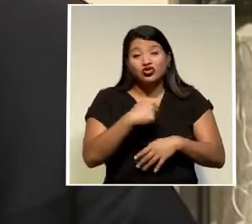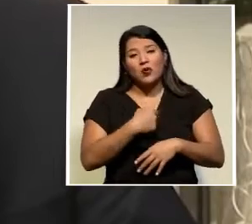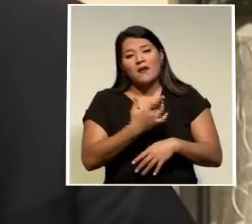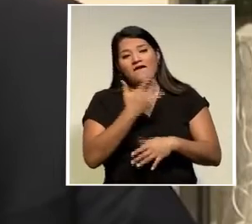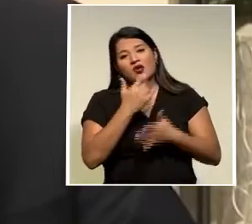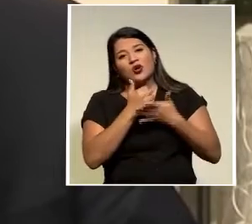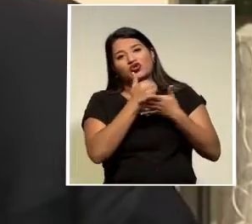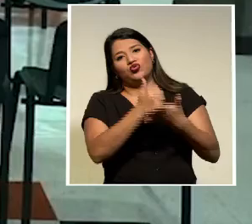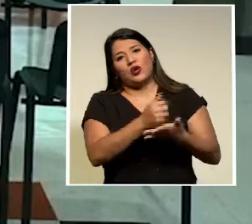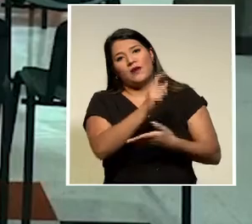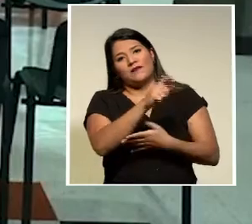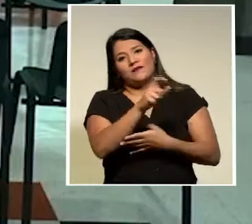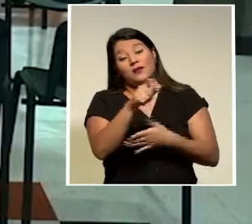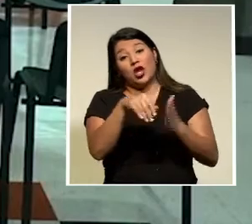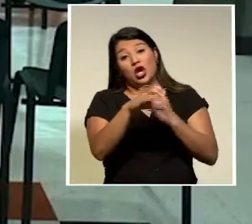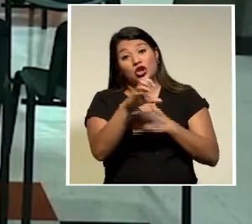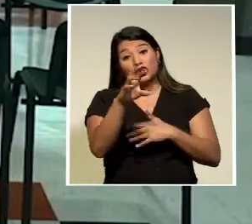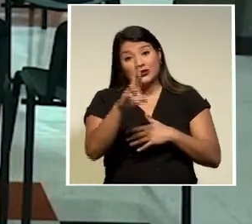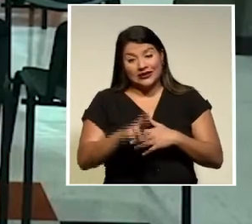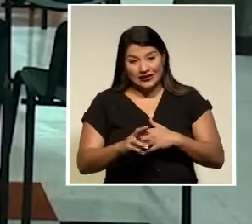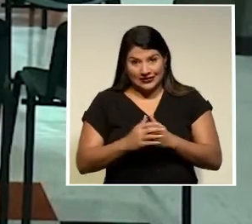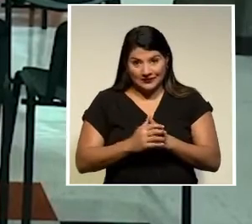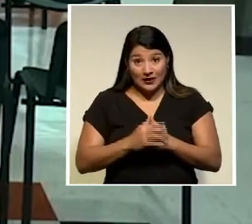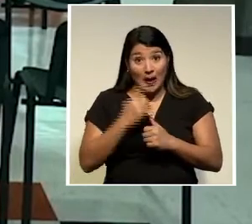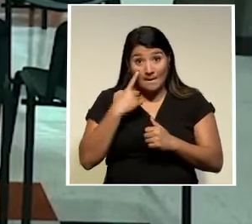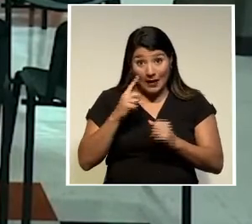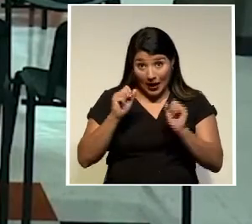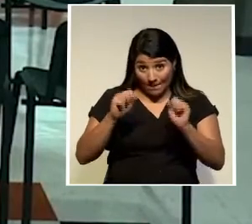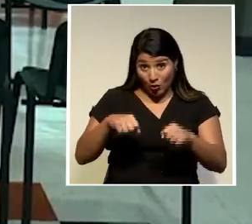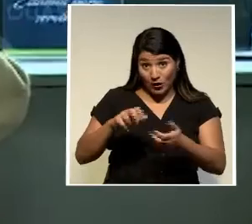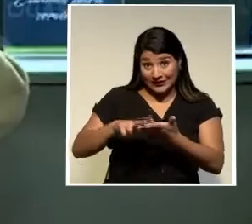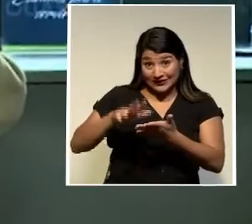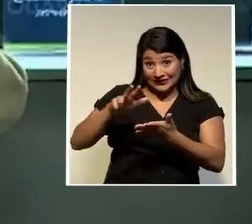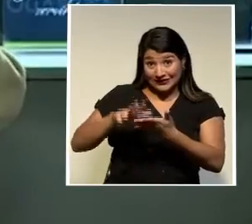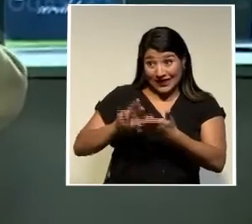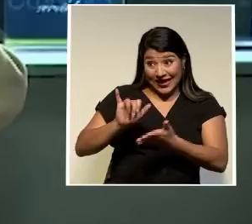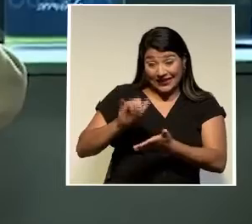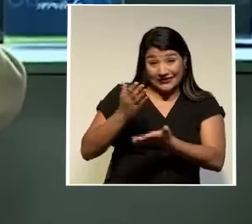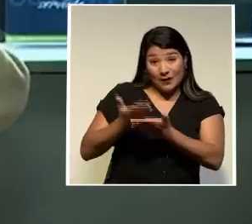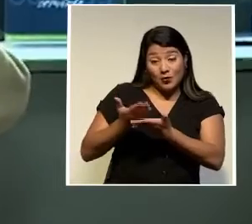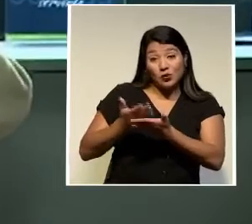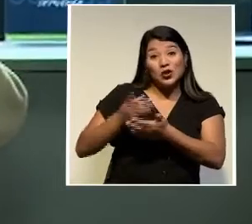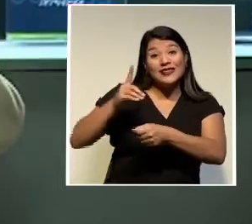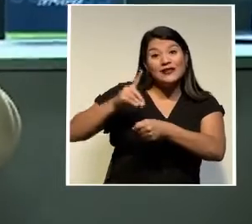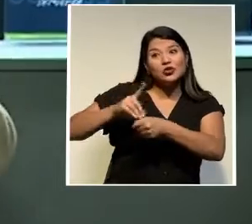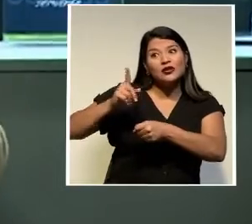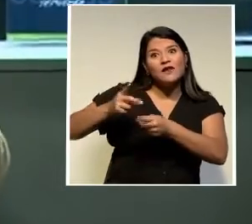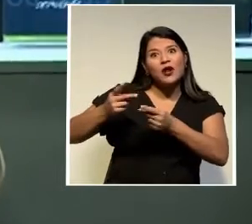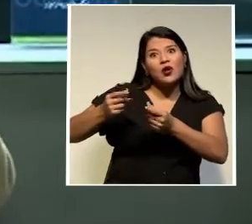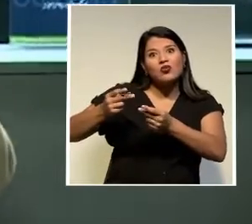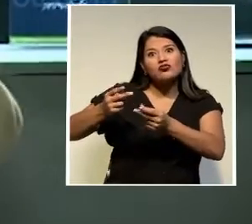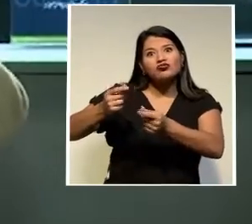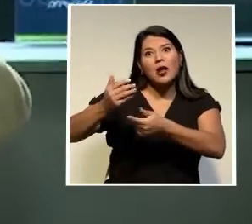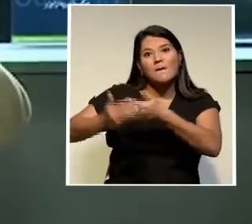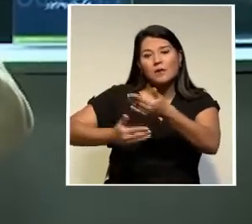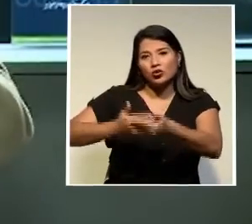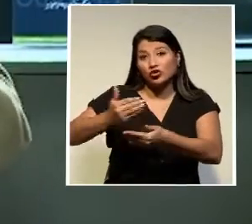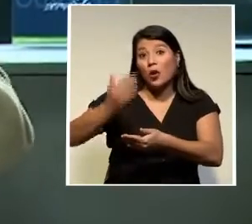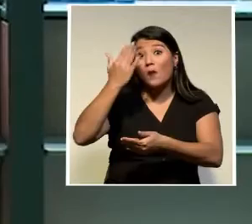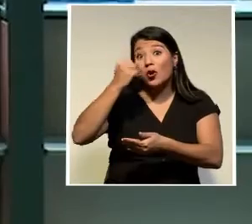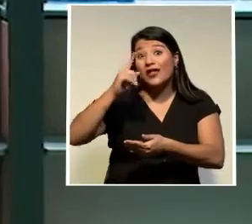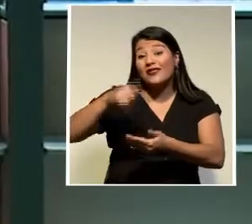personas en el país para que esta iniciativa avance los legisladores deberán acelerar el paso pues debe estar